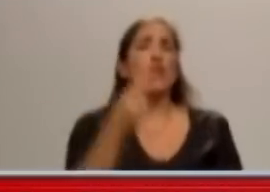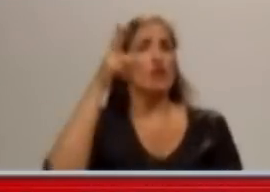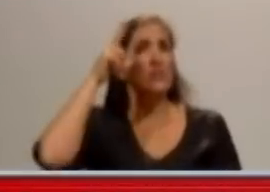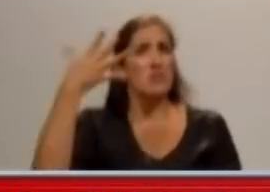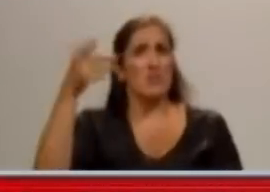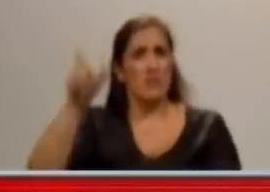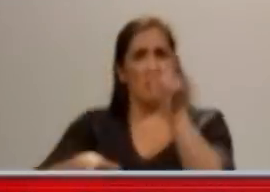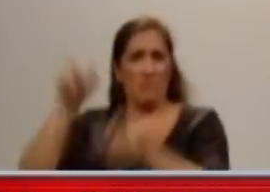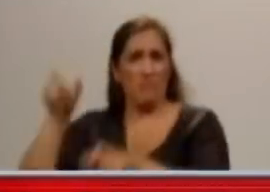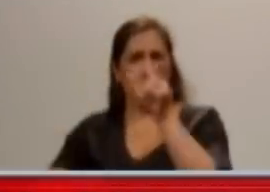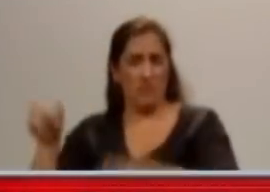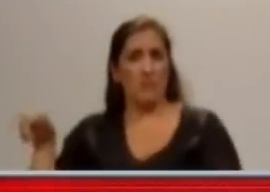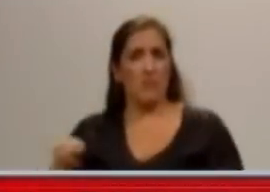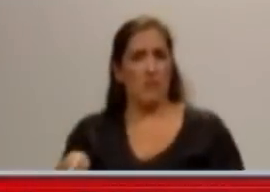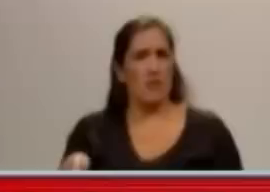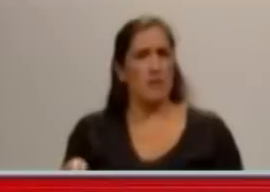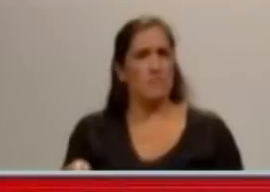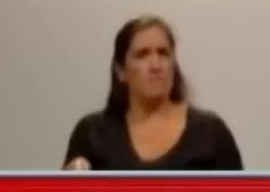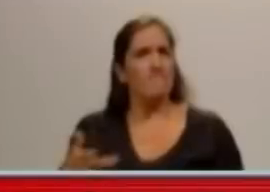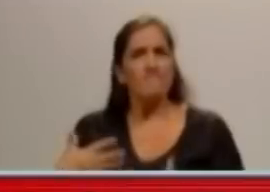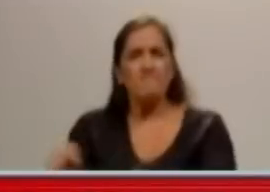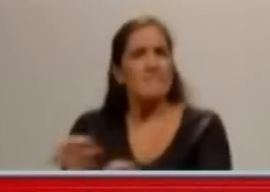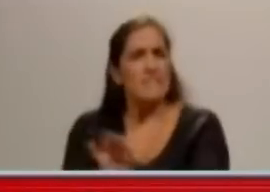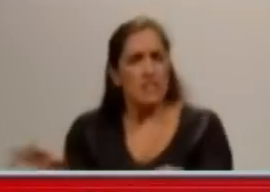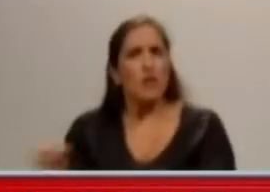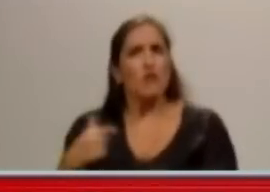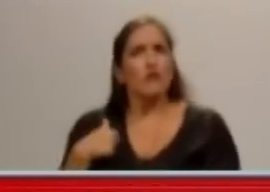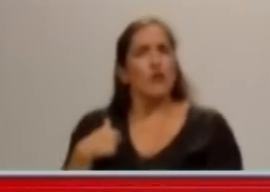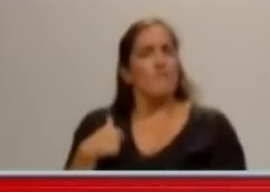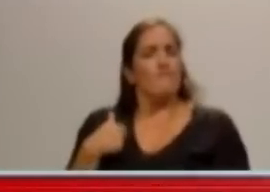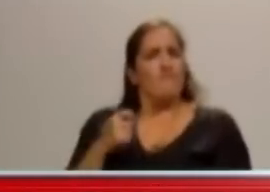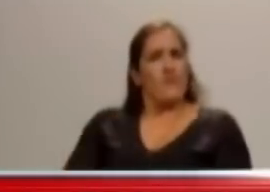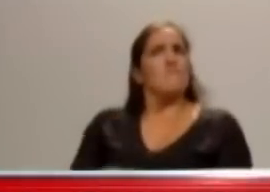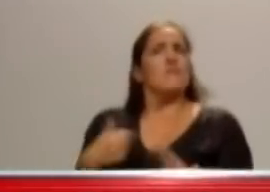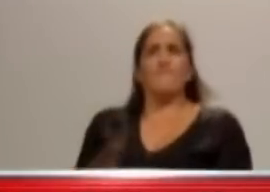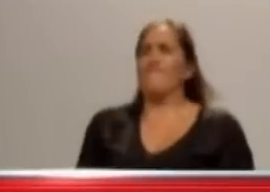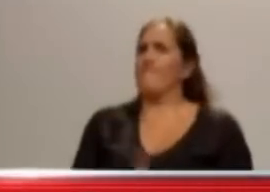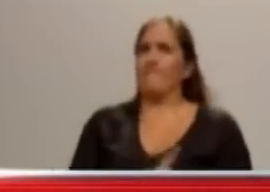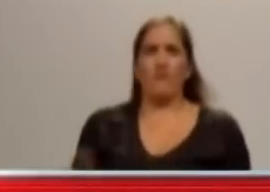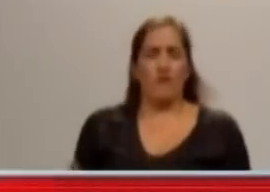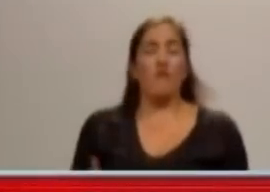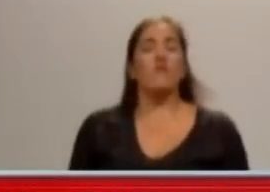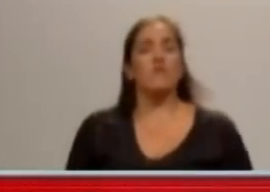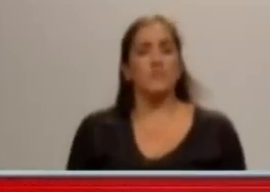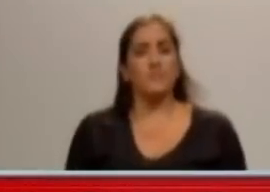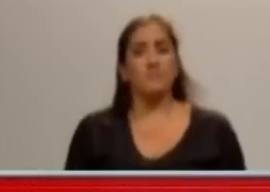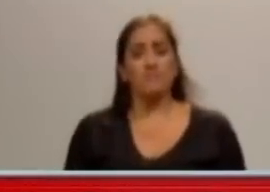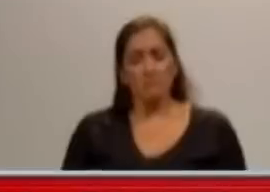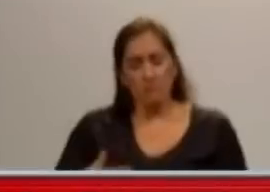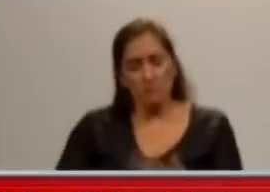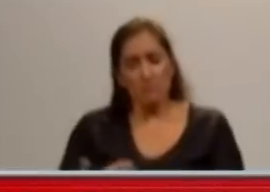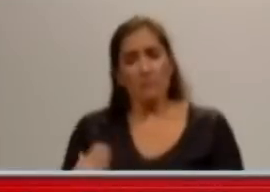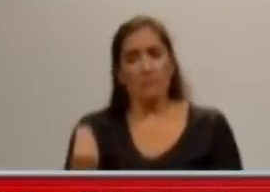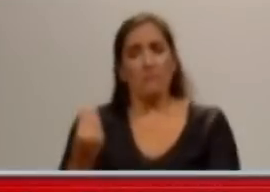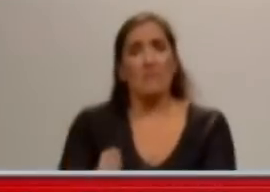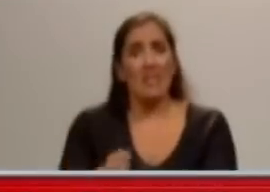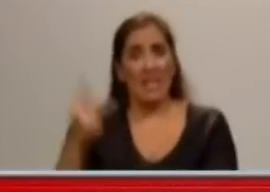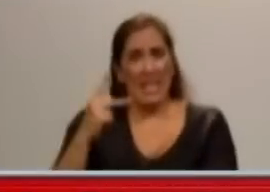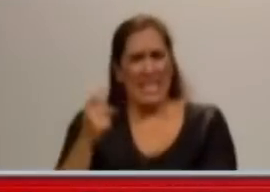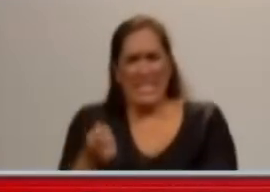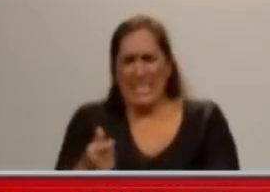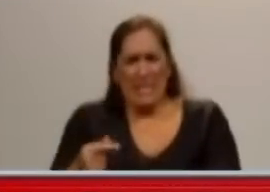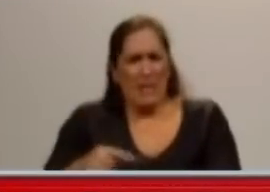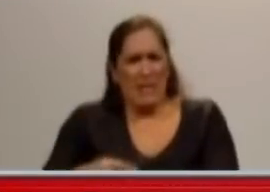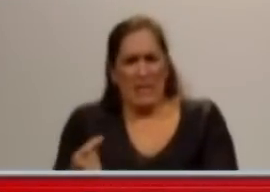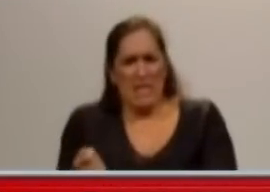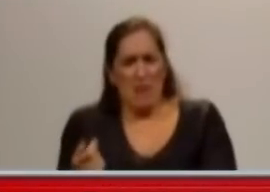Presidenta no hace más que ensombrecer el concepto republicano. Por eso digo, todos los que aspiran a ser Presidentes de la República, estamos frente a un fin de